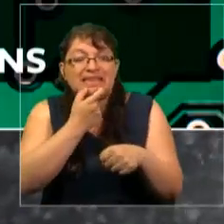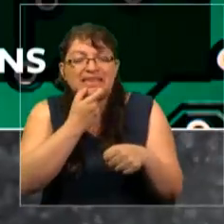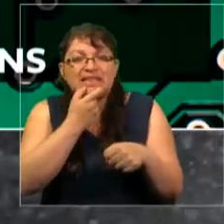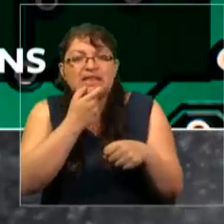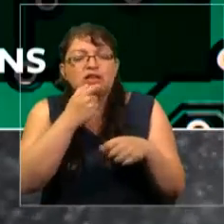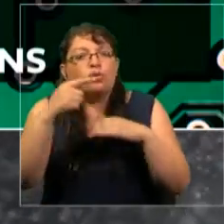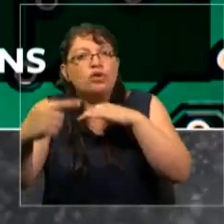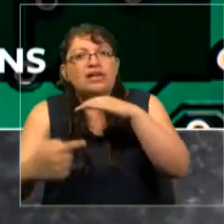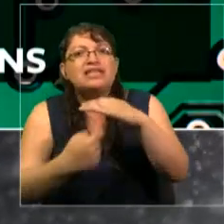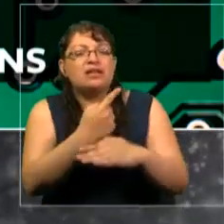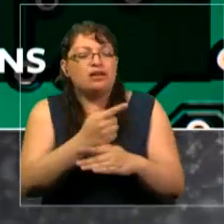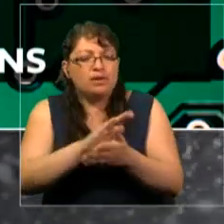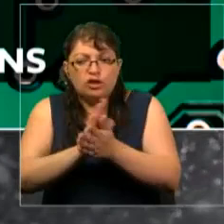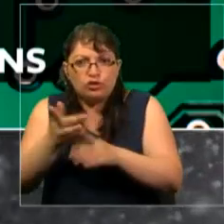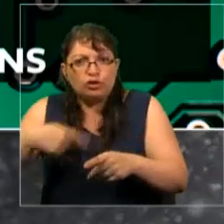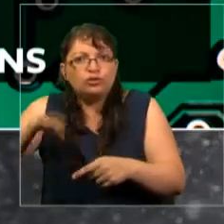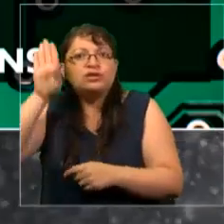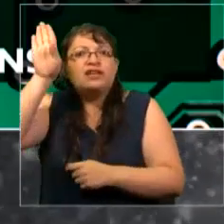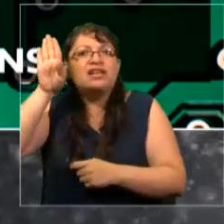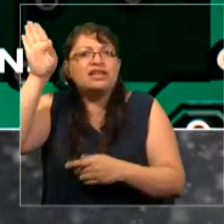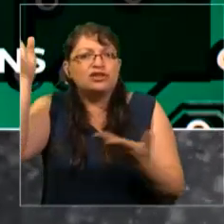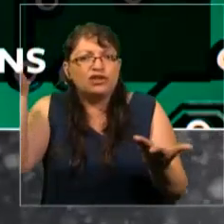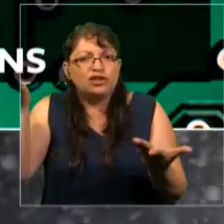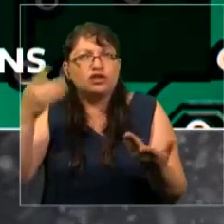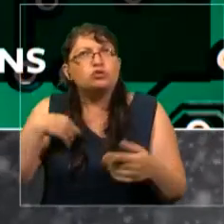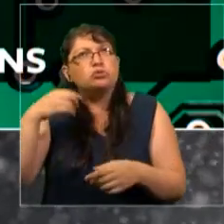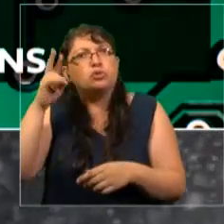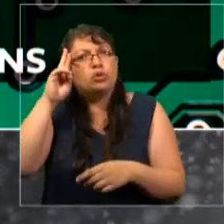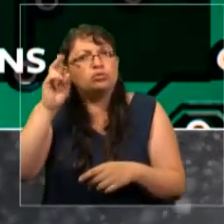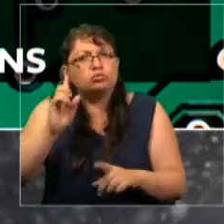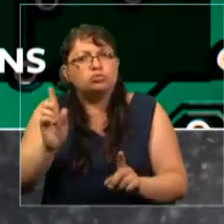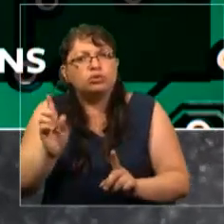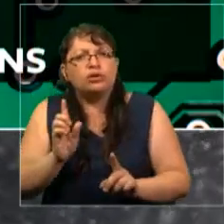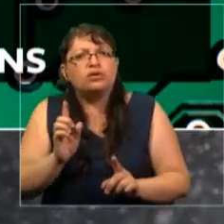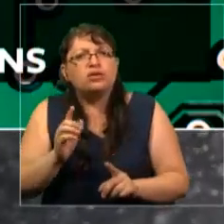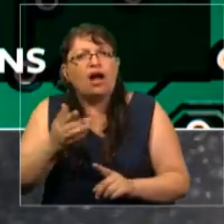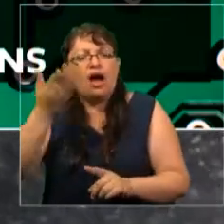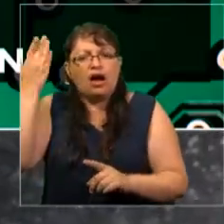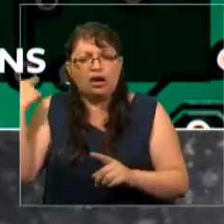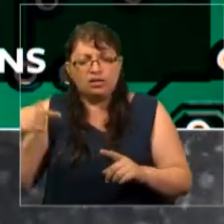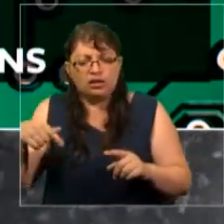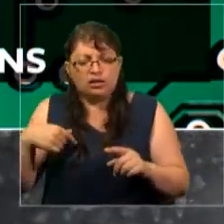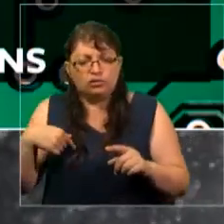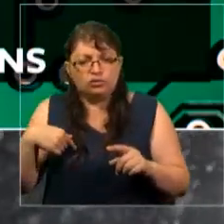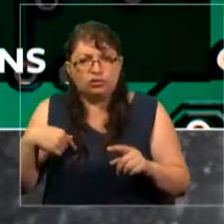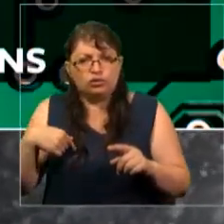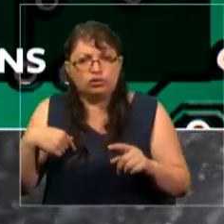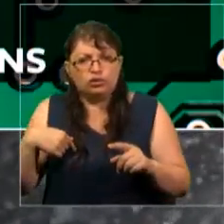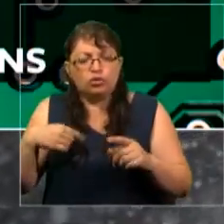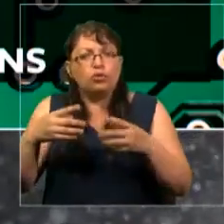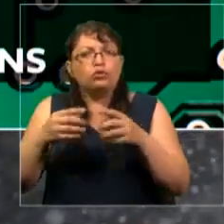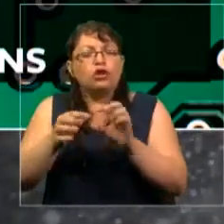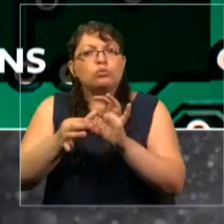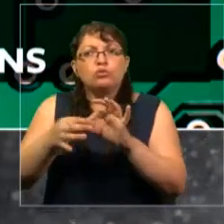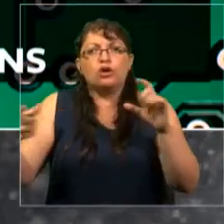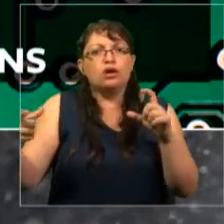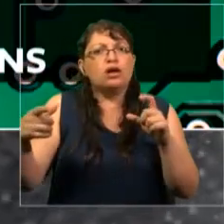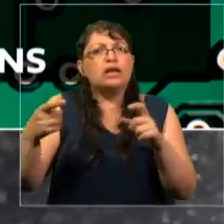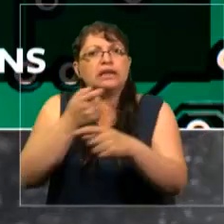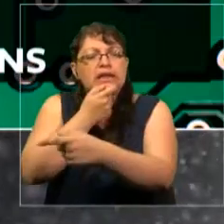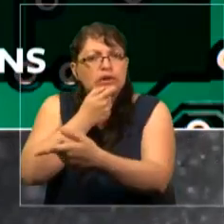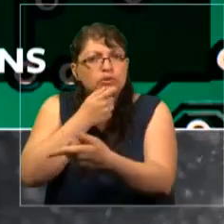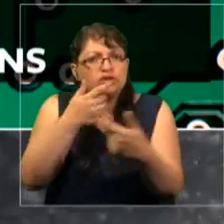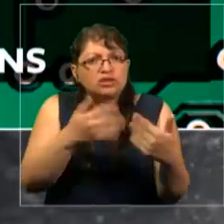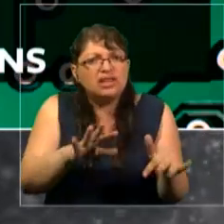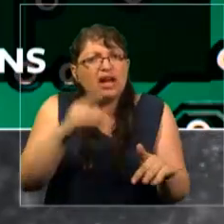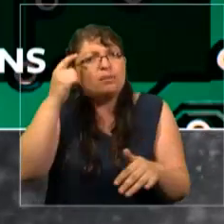elecciones. Yo ni siquiera me acuerdo cuando fuimos independientes del Reino Unido, pero aún más terrible. Brasil es